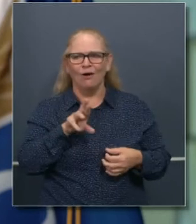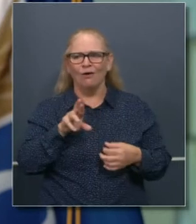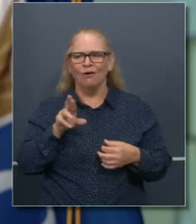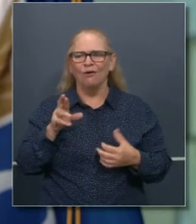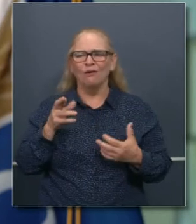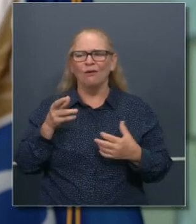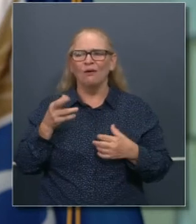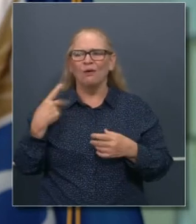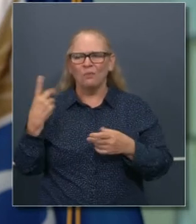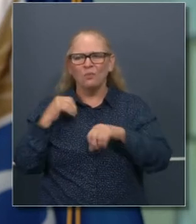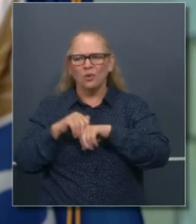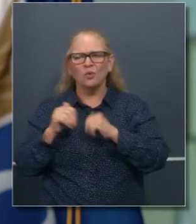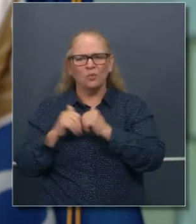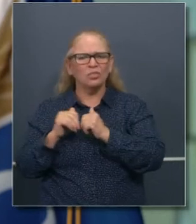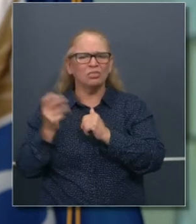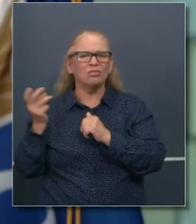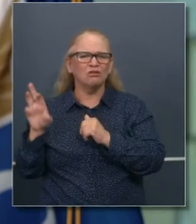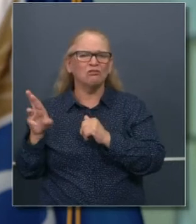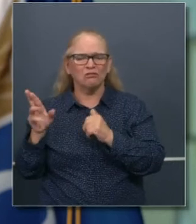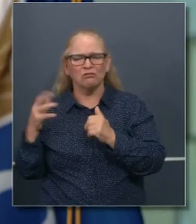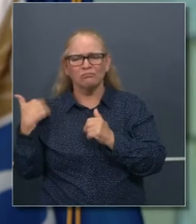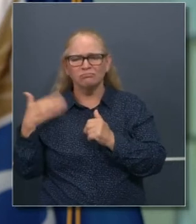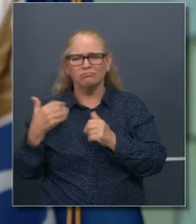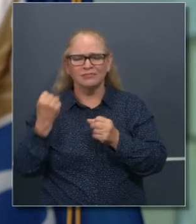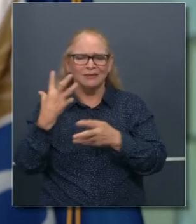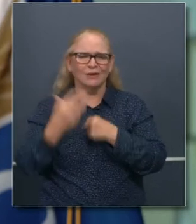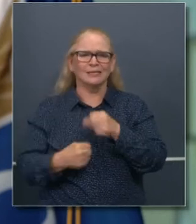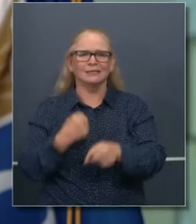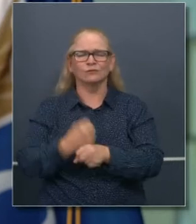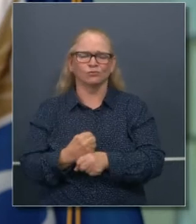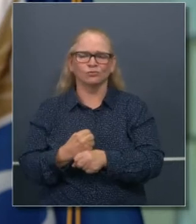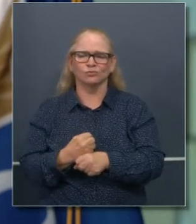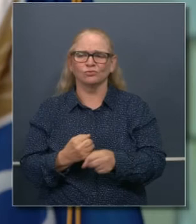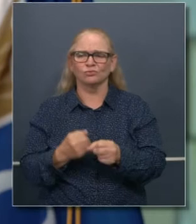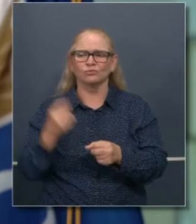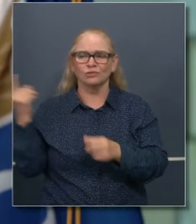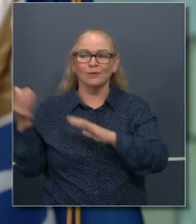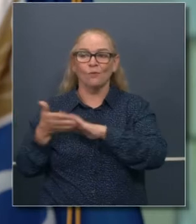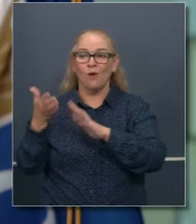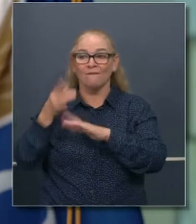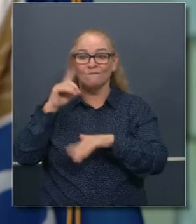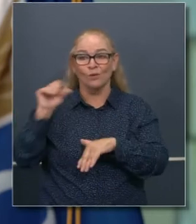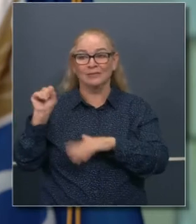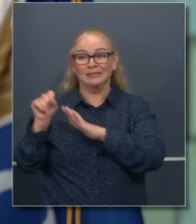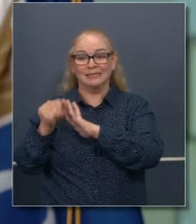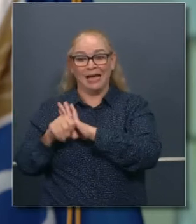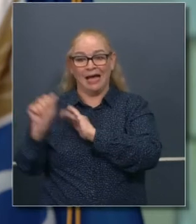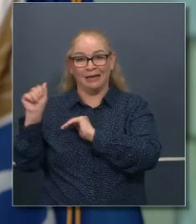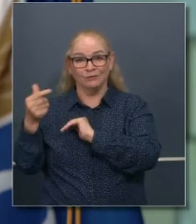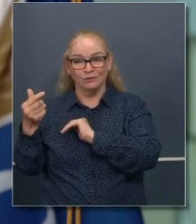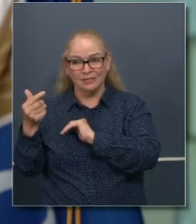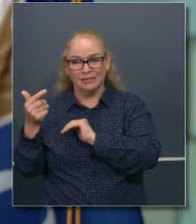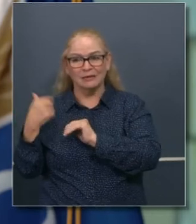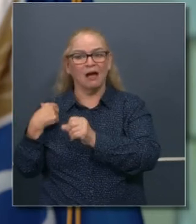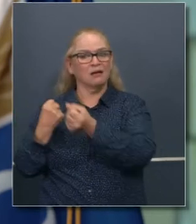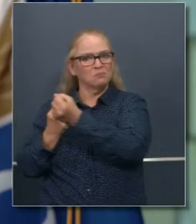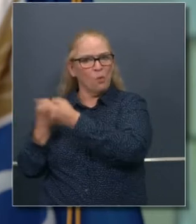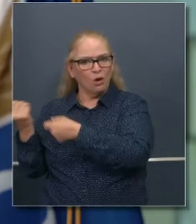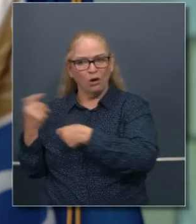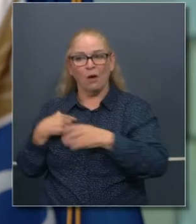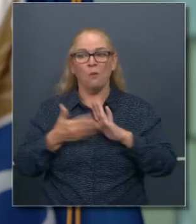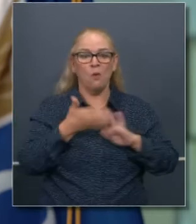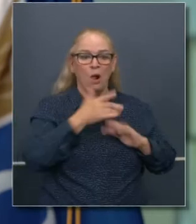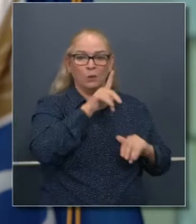California. Cuando a me escogieron, trabajé con ella durante dos periodos constitucionales. Yo